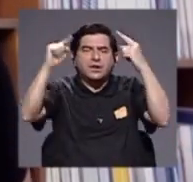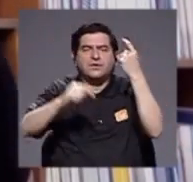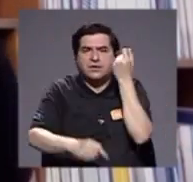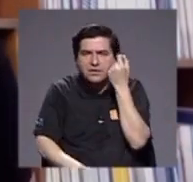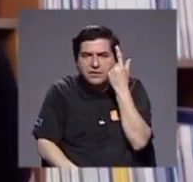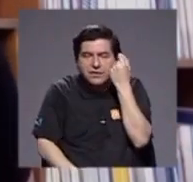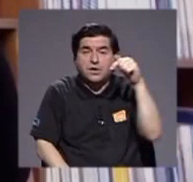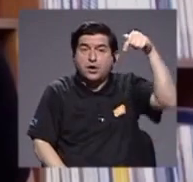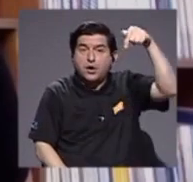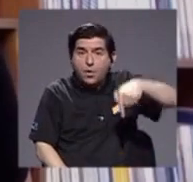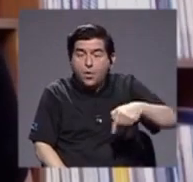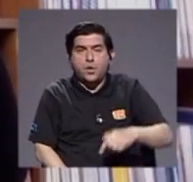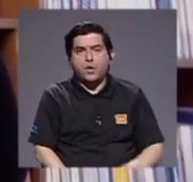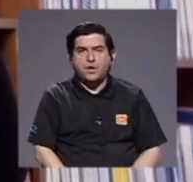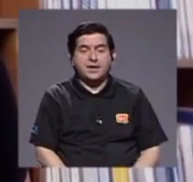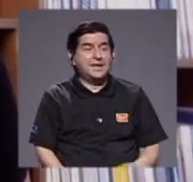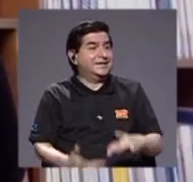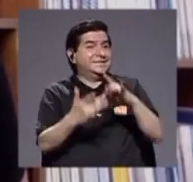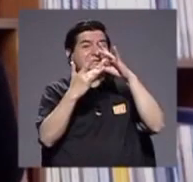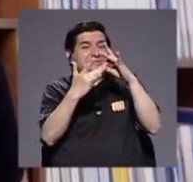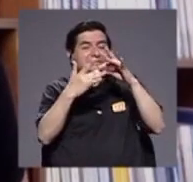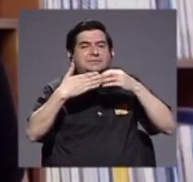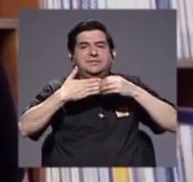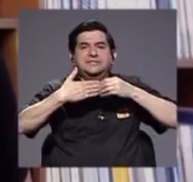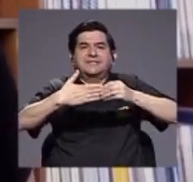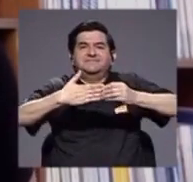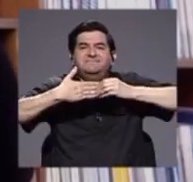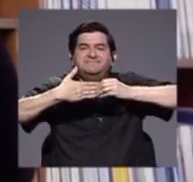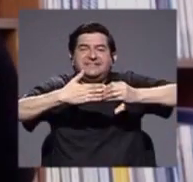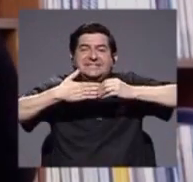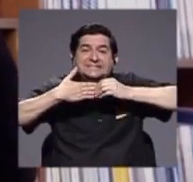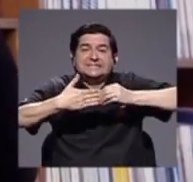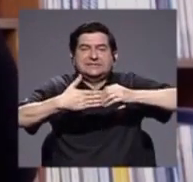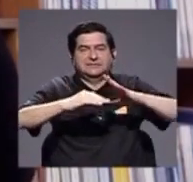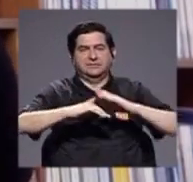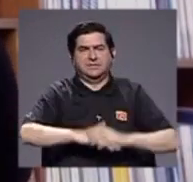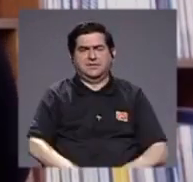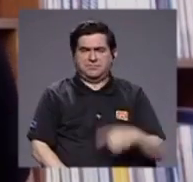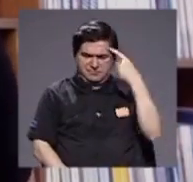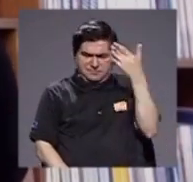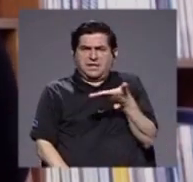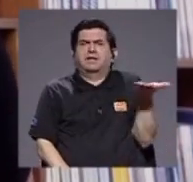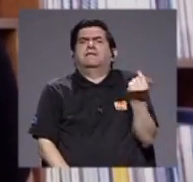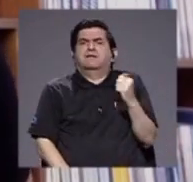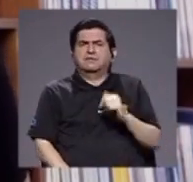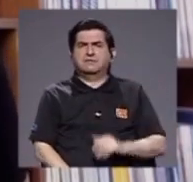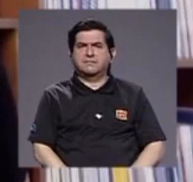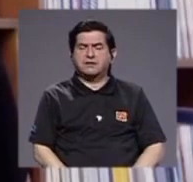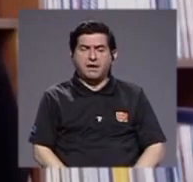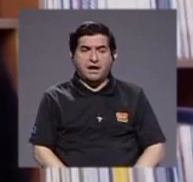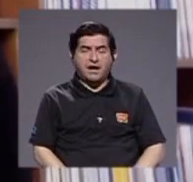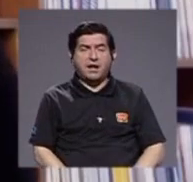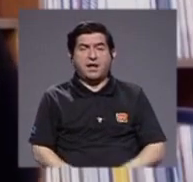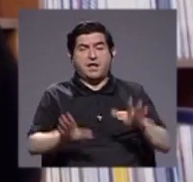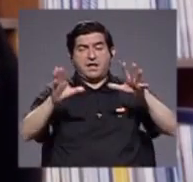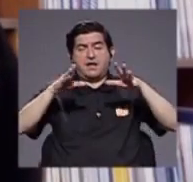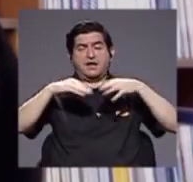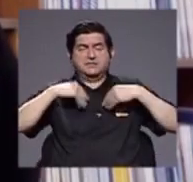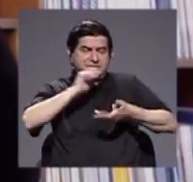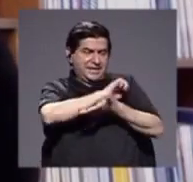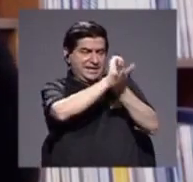y hoy mucho más que nunca flexible, Juanra. ¿Para qué? Para adaptarse a las circunstancias.